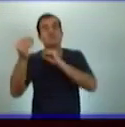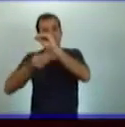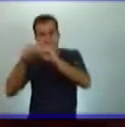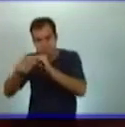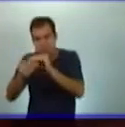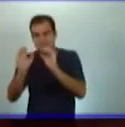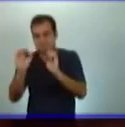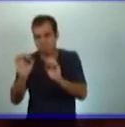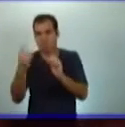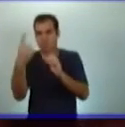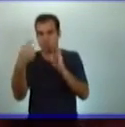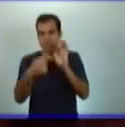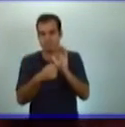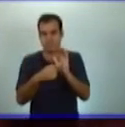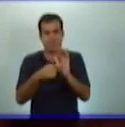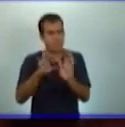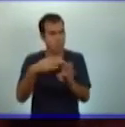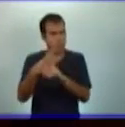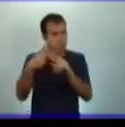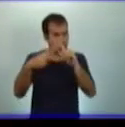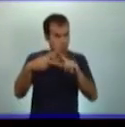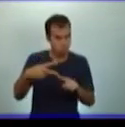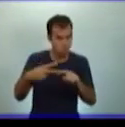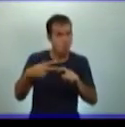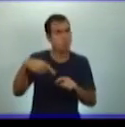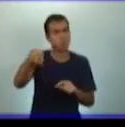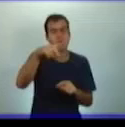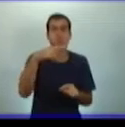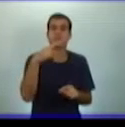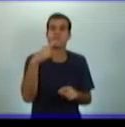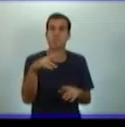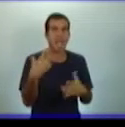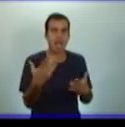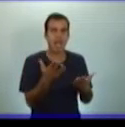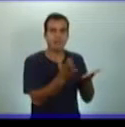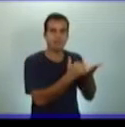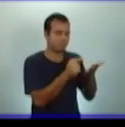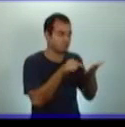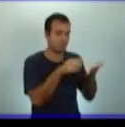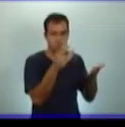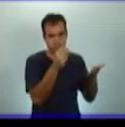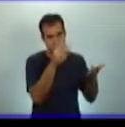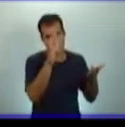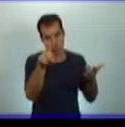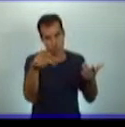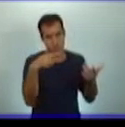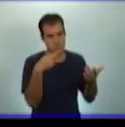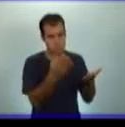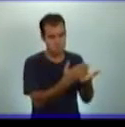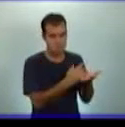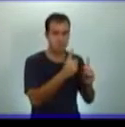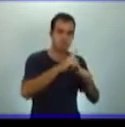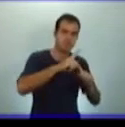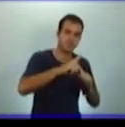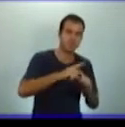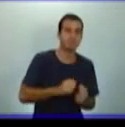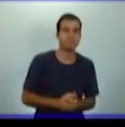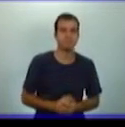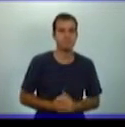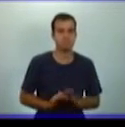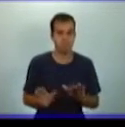los vas a responder por la página 4. Vamos entonces a la constitución actual.